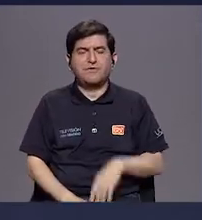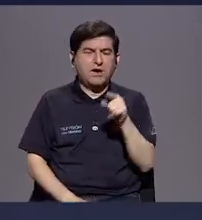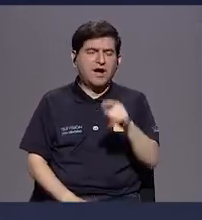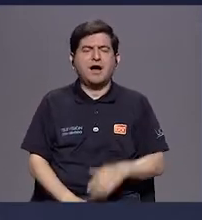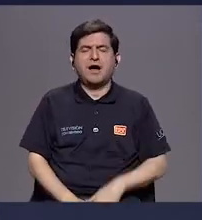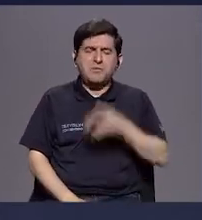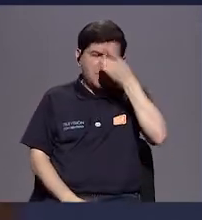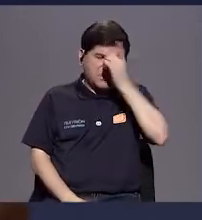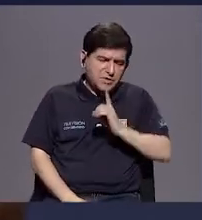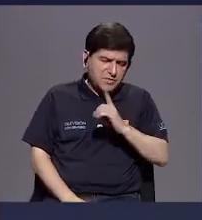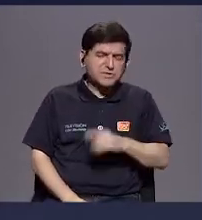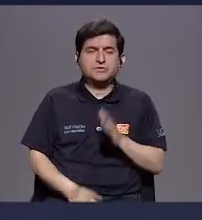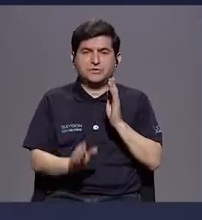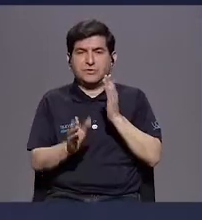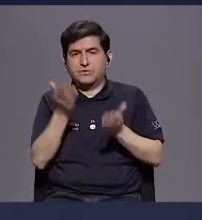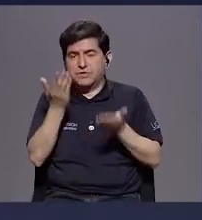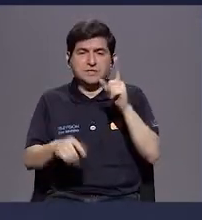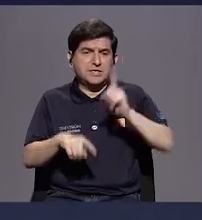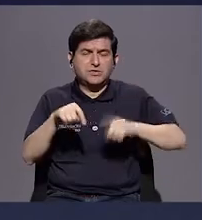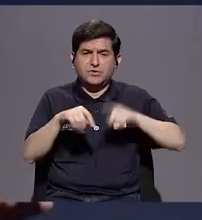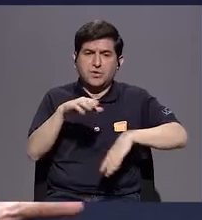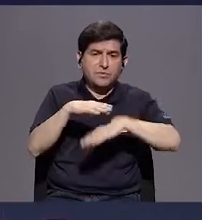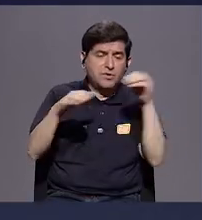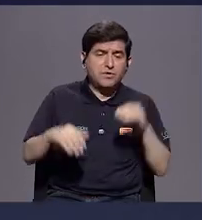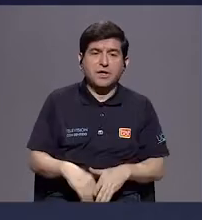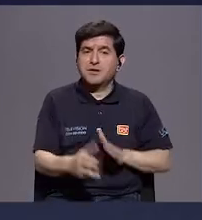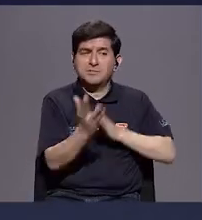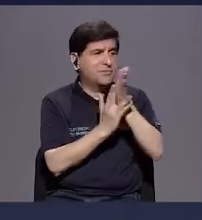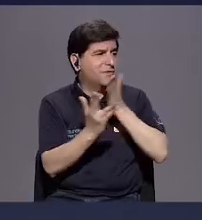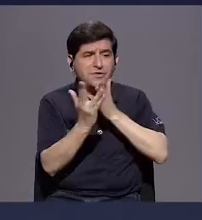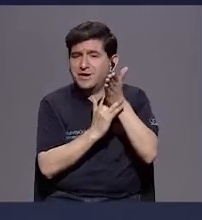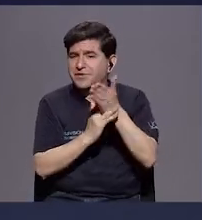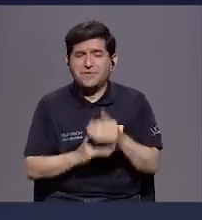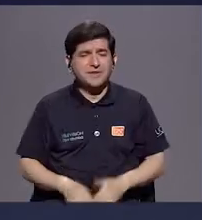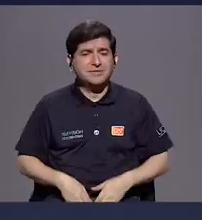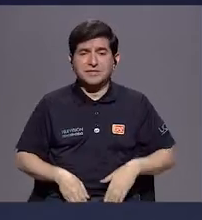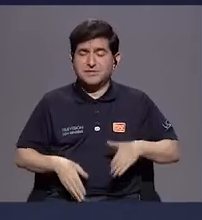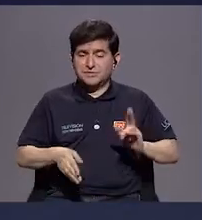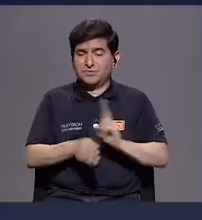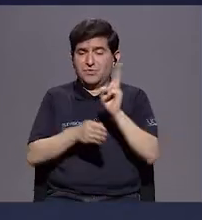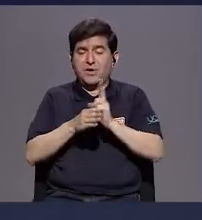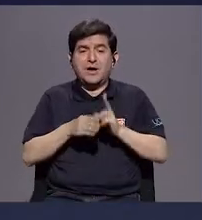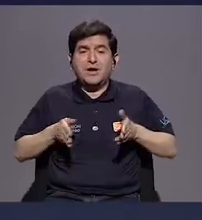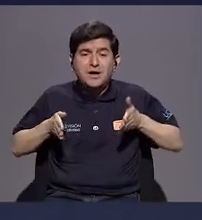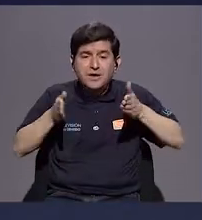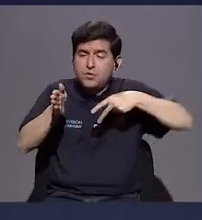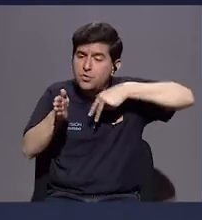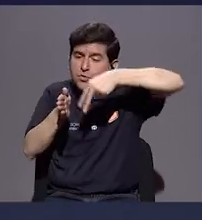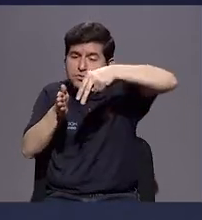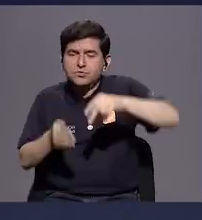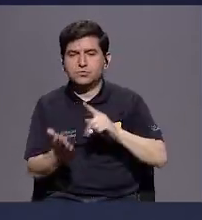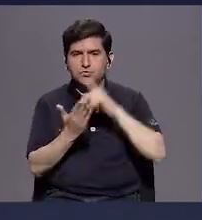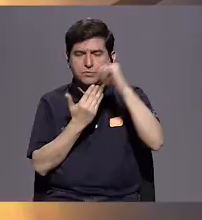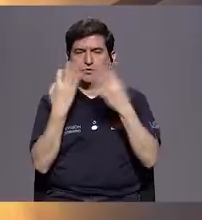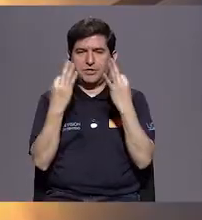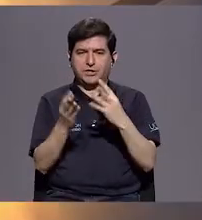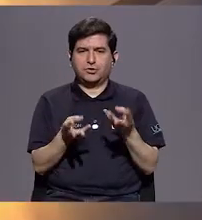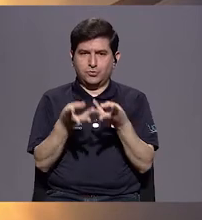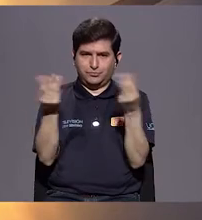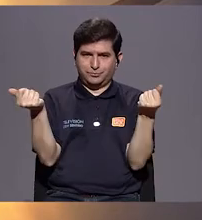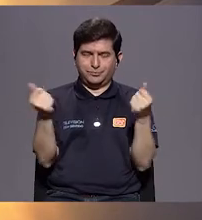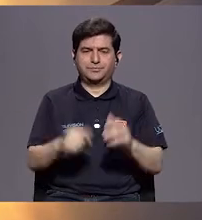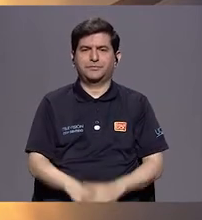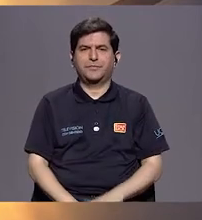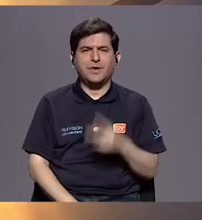por depresión y esto y lo otro porque no pueden salir porque no es accesible andar en la calle. Entonces este proyecto trata de dar esa solución.